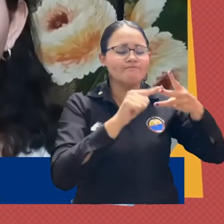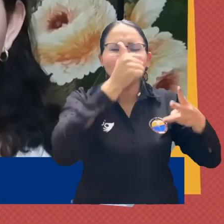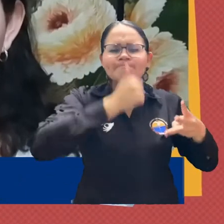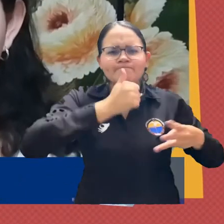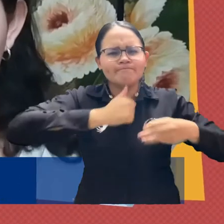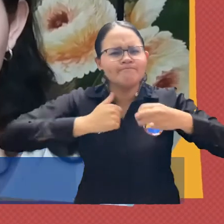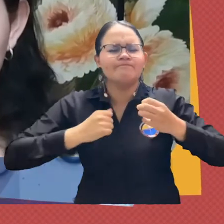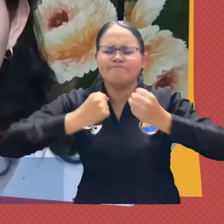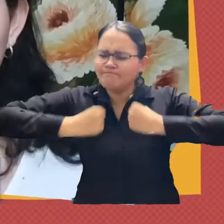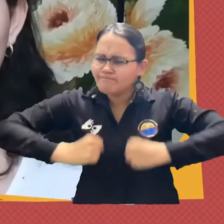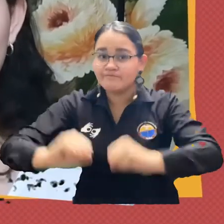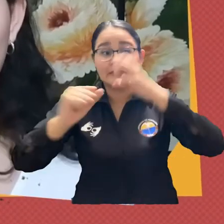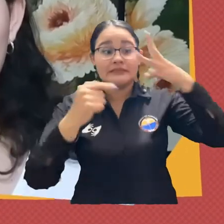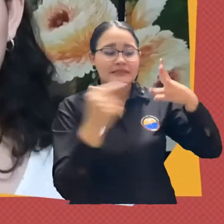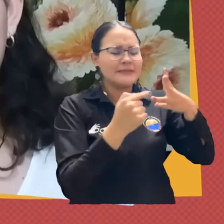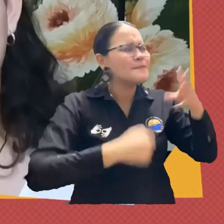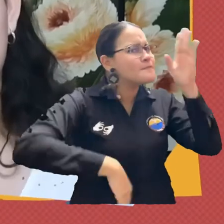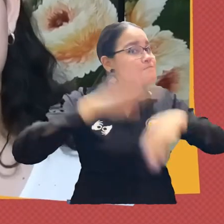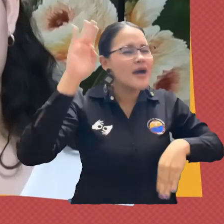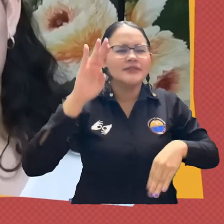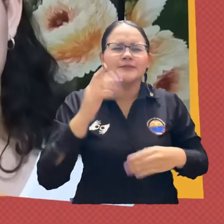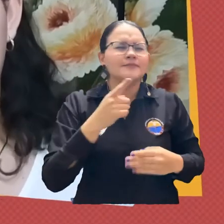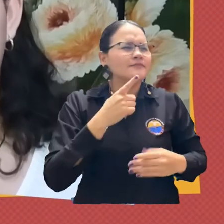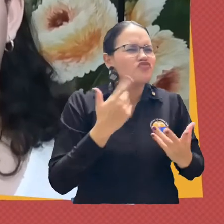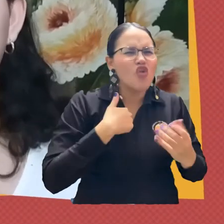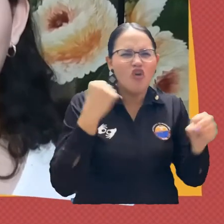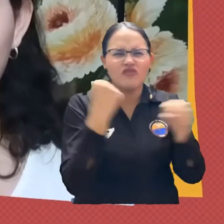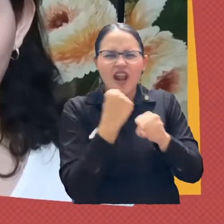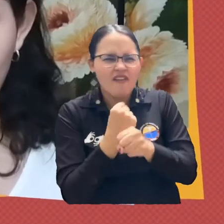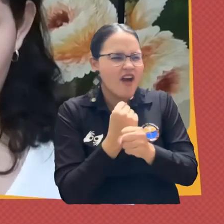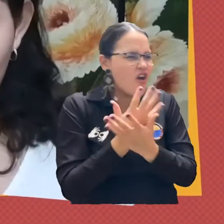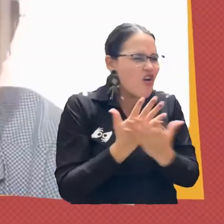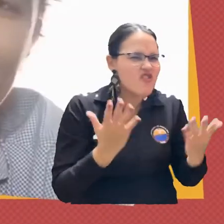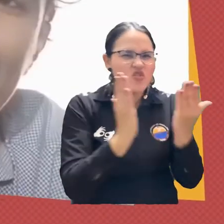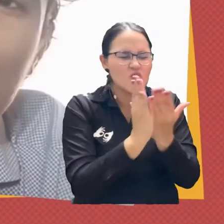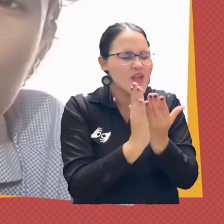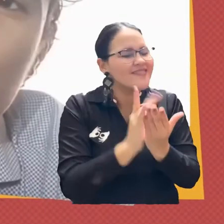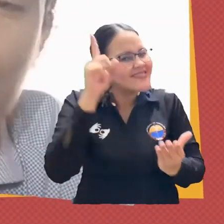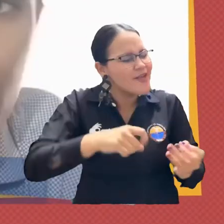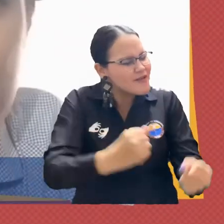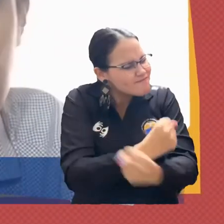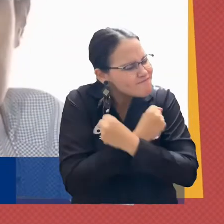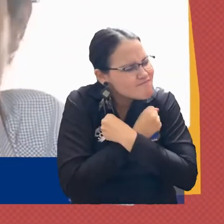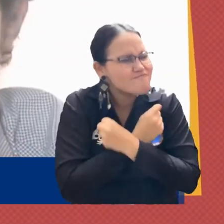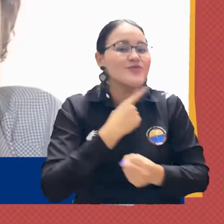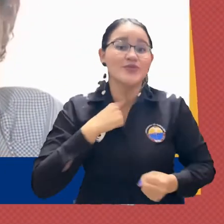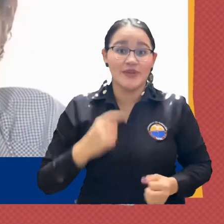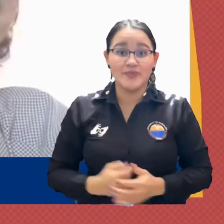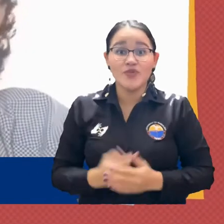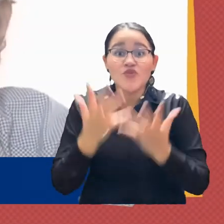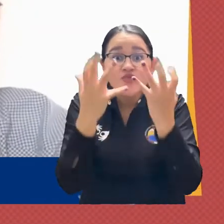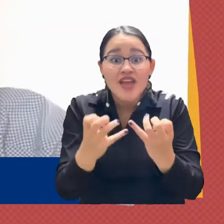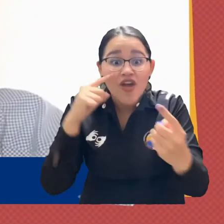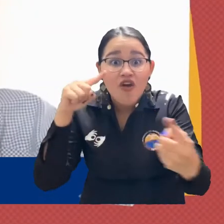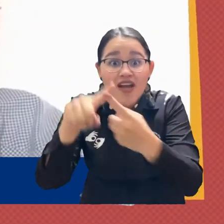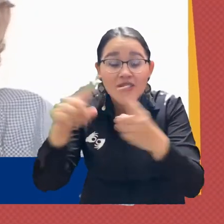segundo perseverancia tercero y el más importante de todos amor por lo que hago quieres algo esfuérzate trabaja por ello